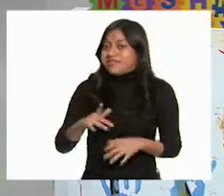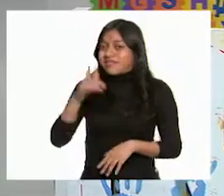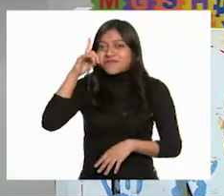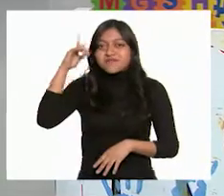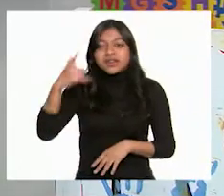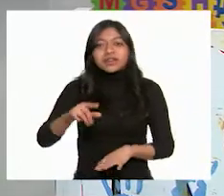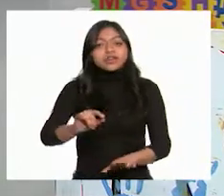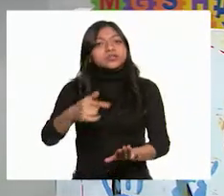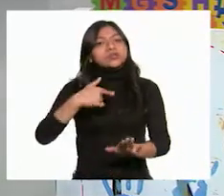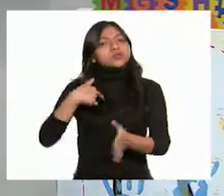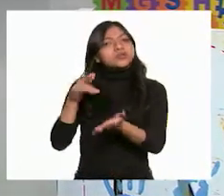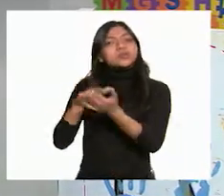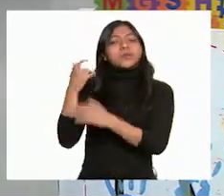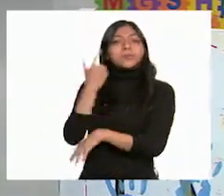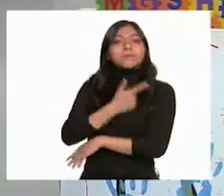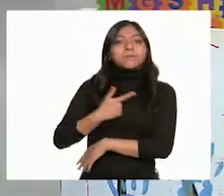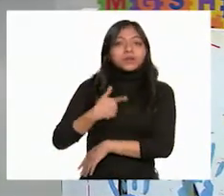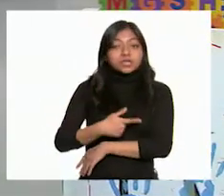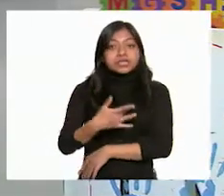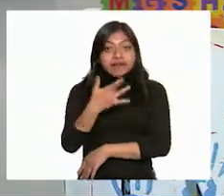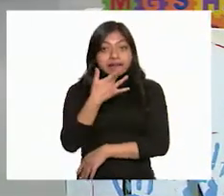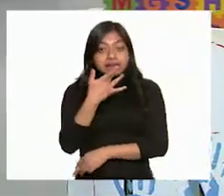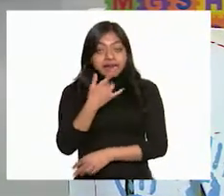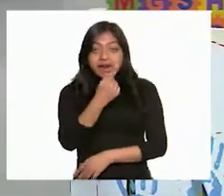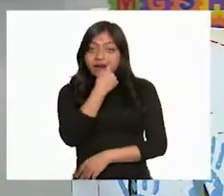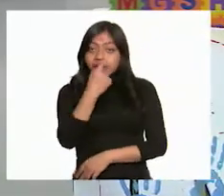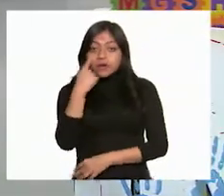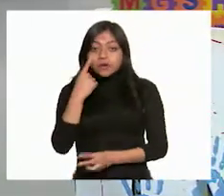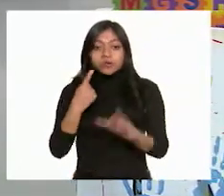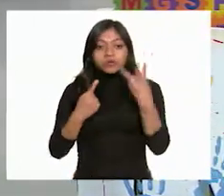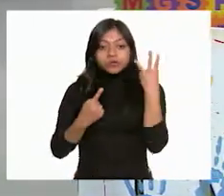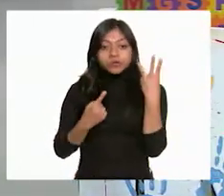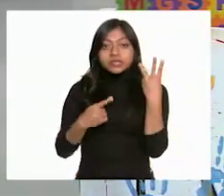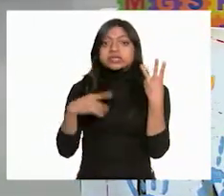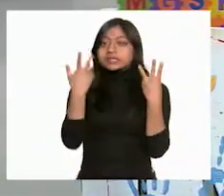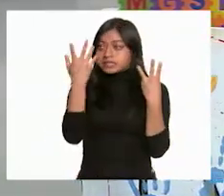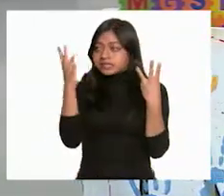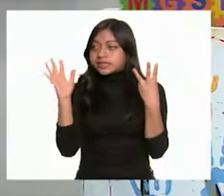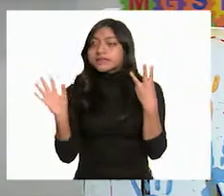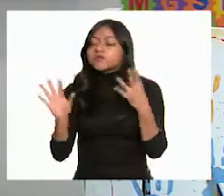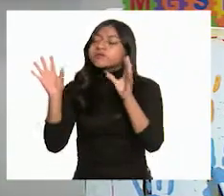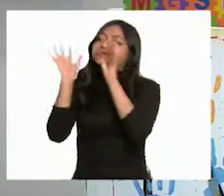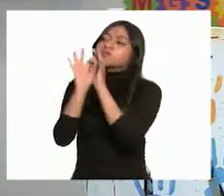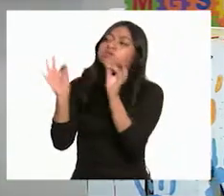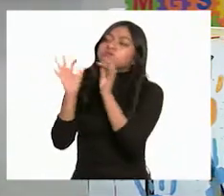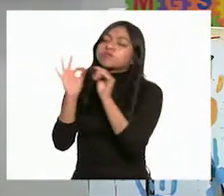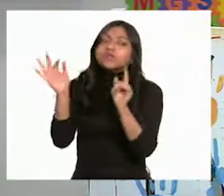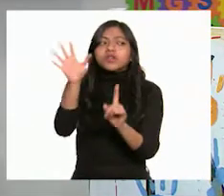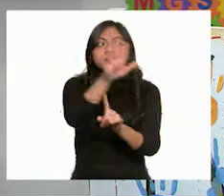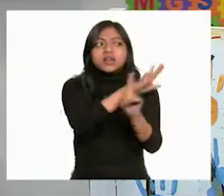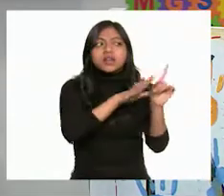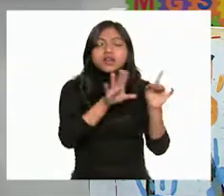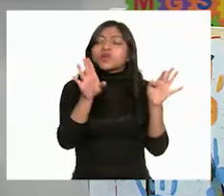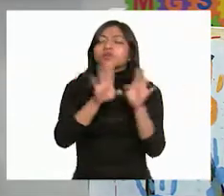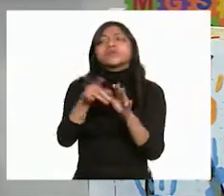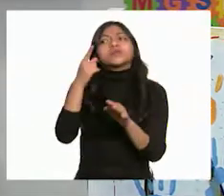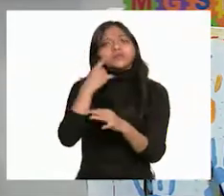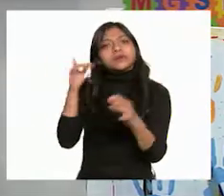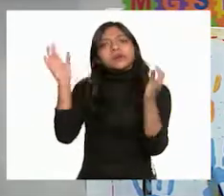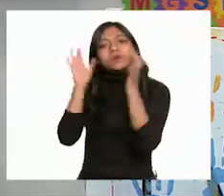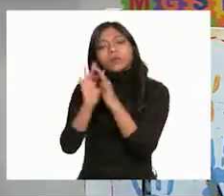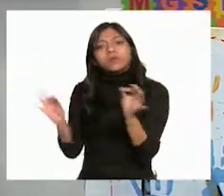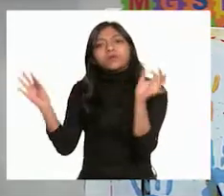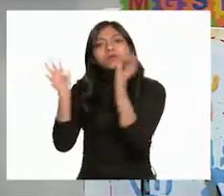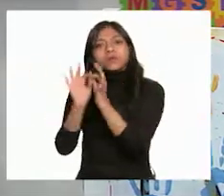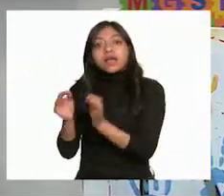Sí, a mí me gustó cuando Rana de Tres Ojos le compartió a todas y todos lo que pasaba, ¿no? La situación